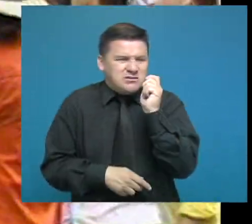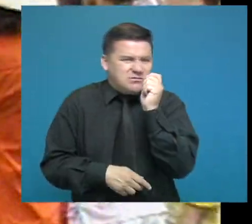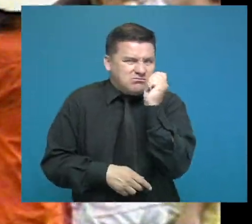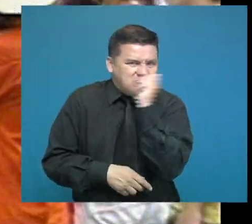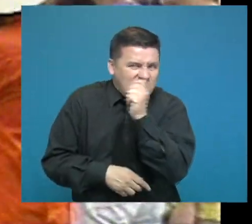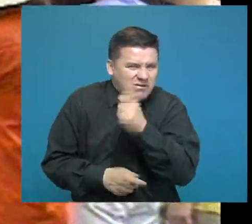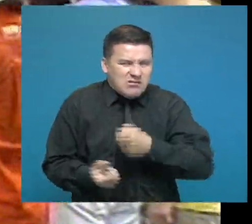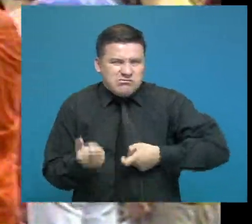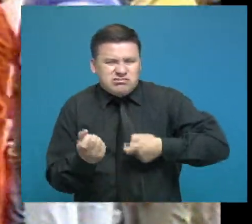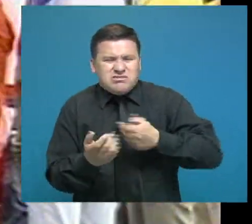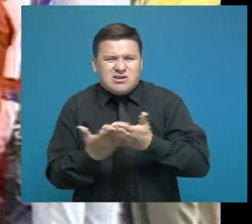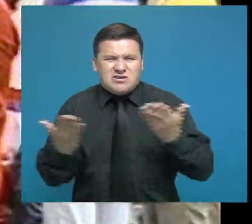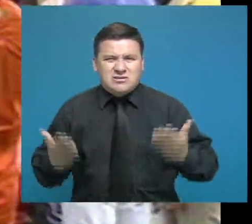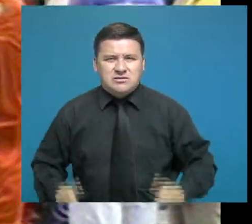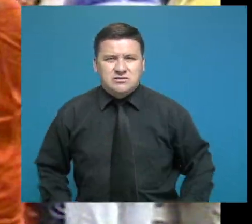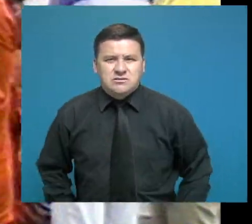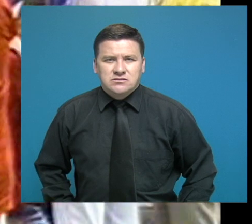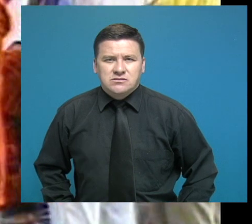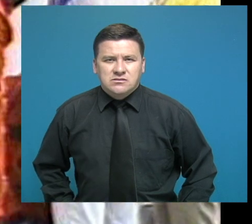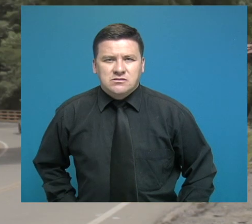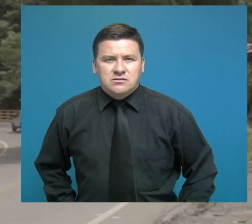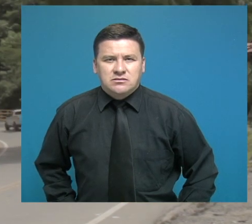criminal, narcotraficante.